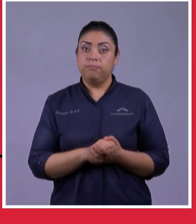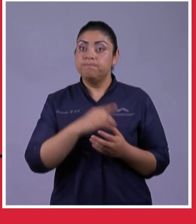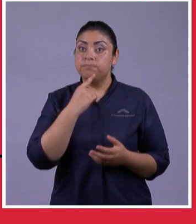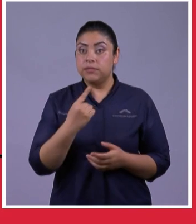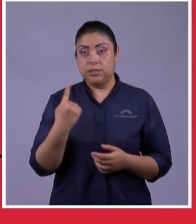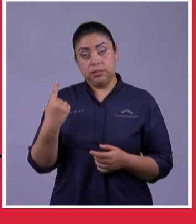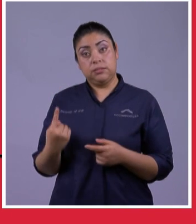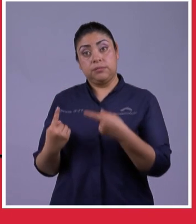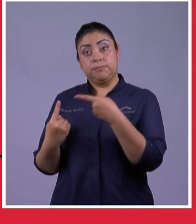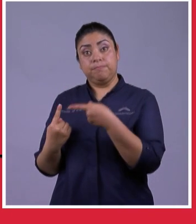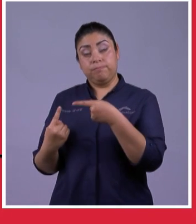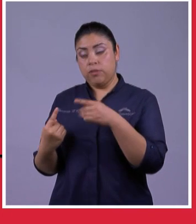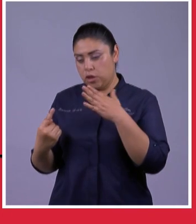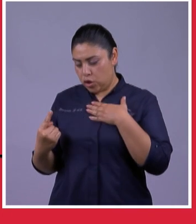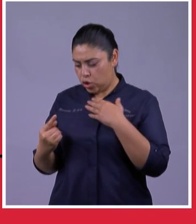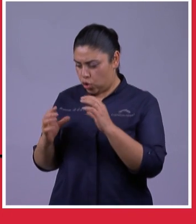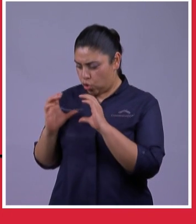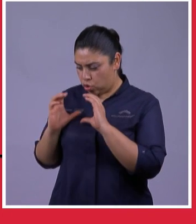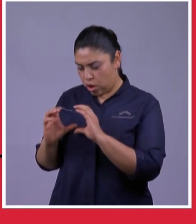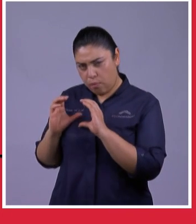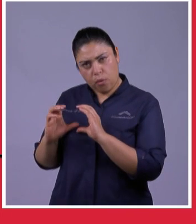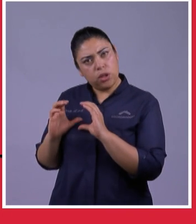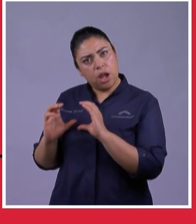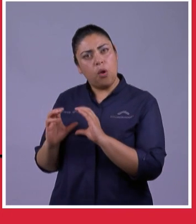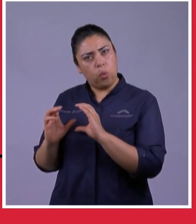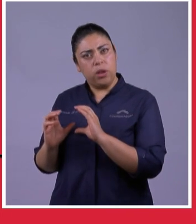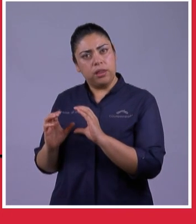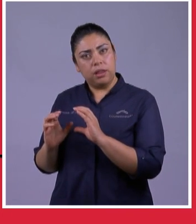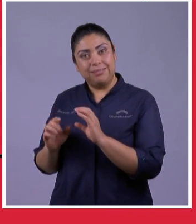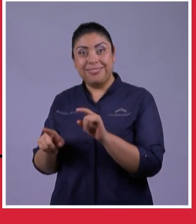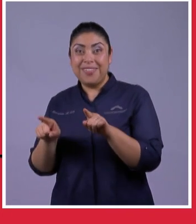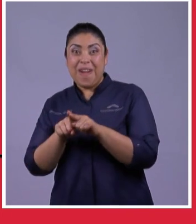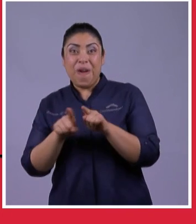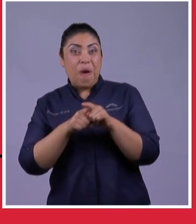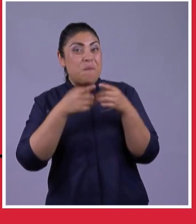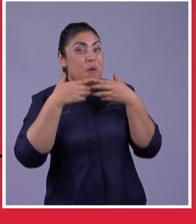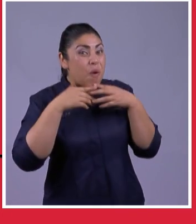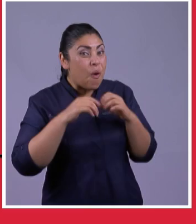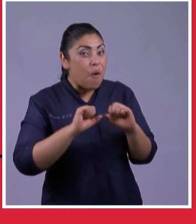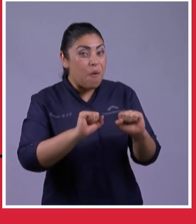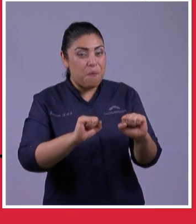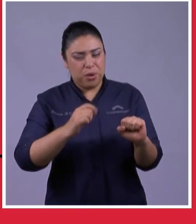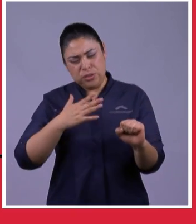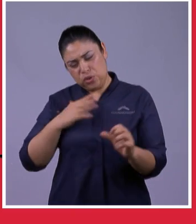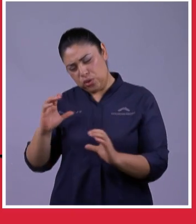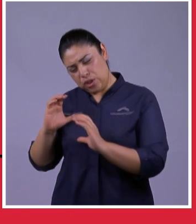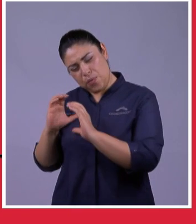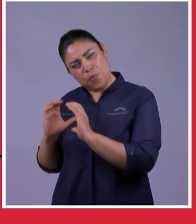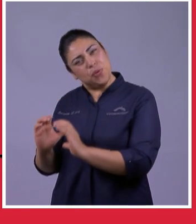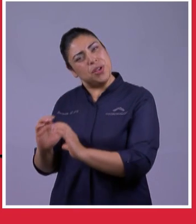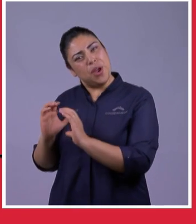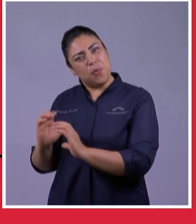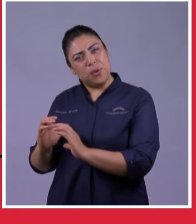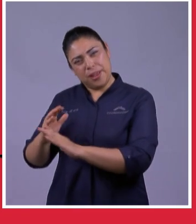Estaré contigo No te dejaré No te desampararé Primera cosa